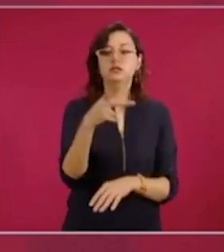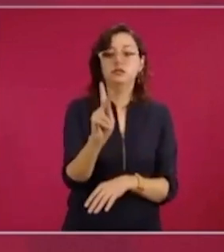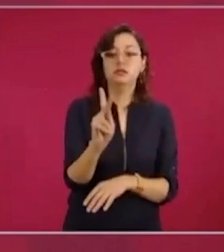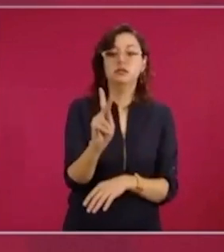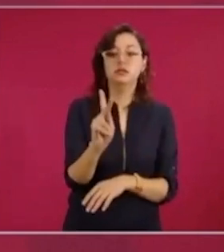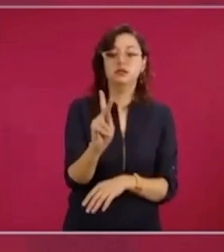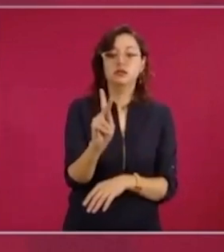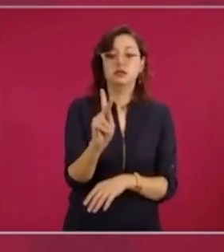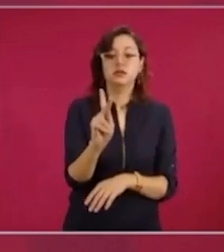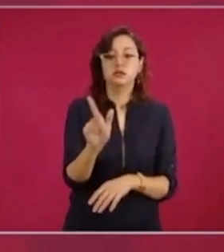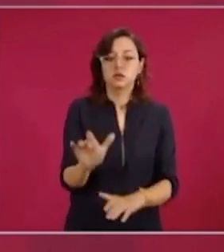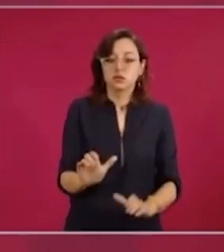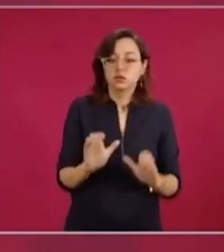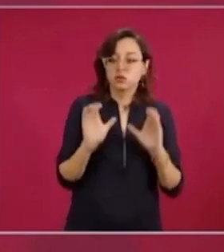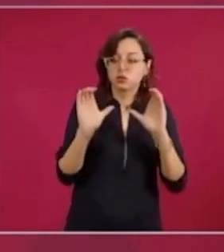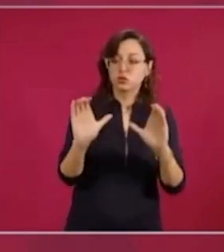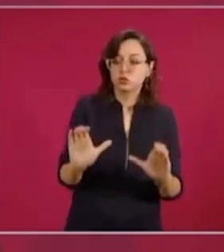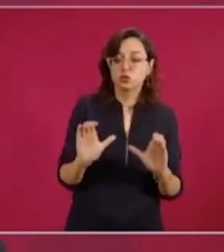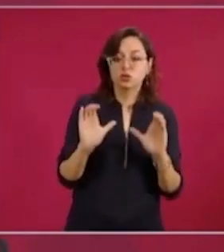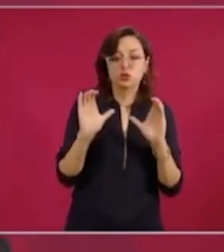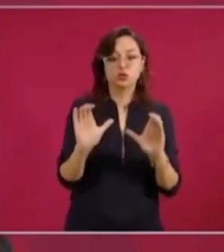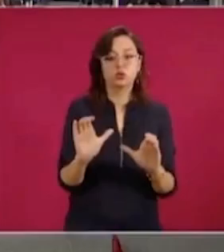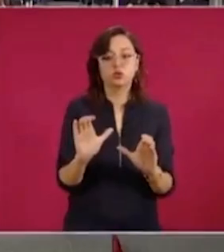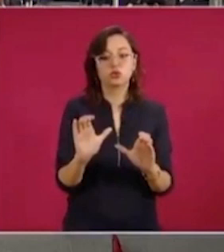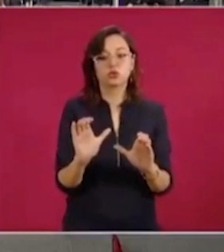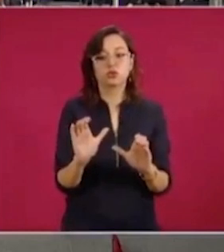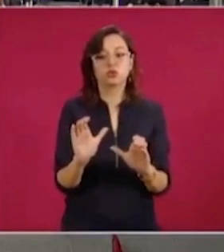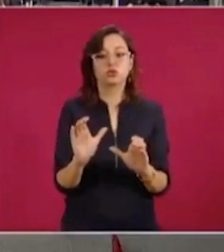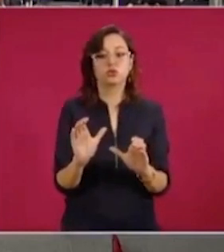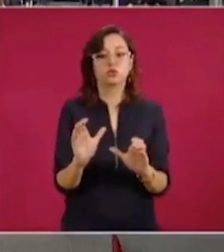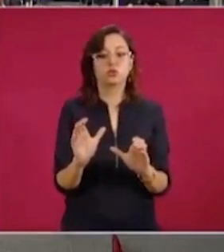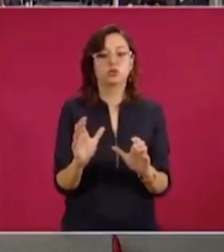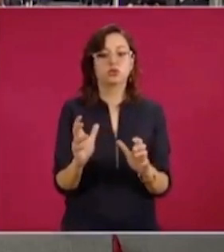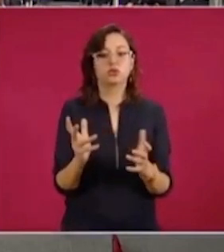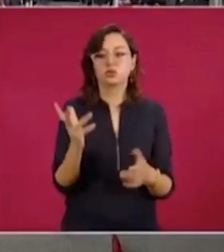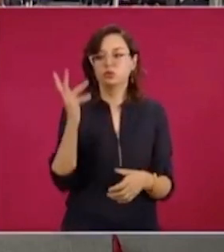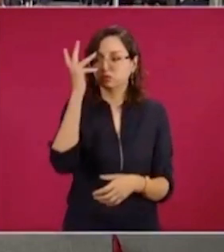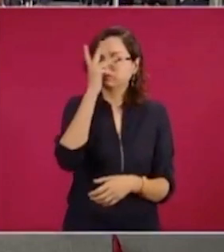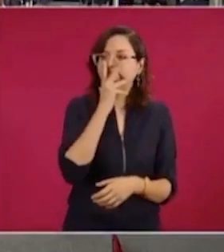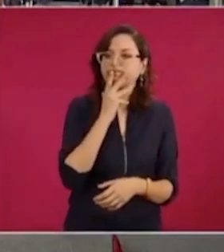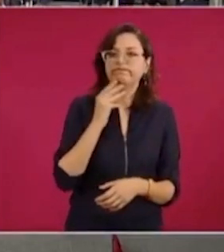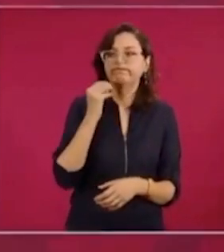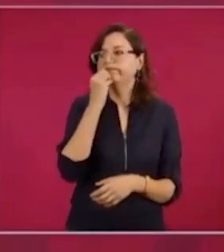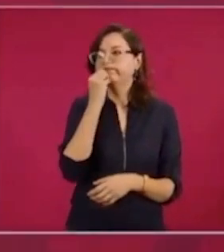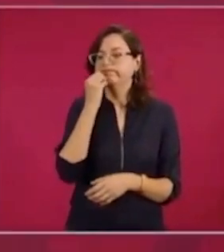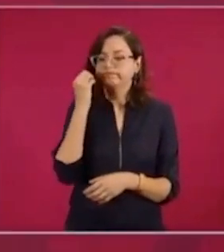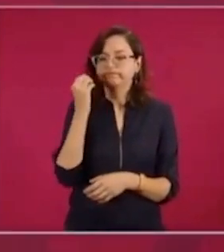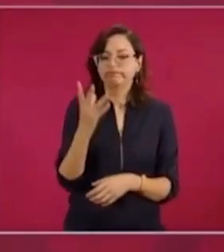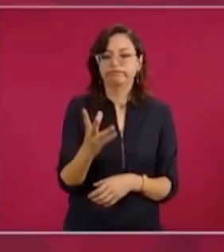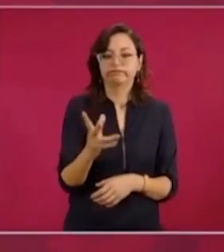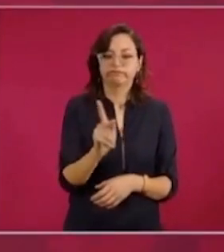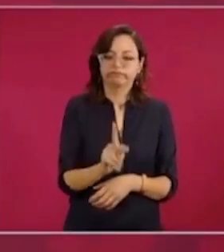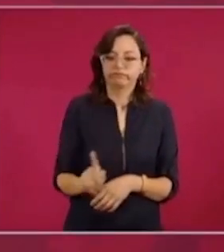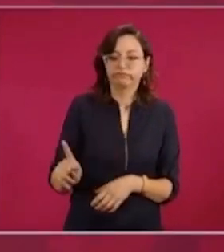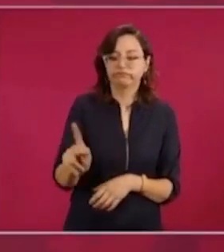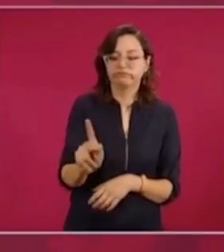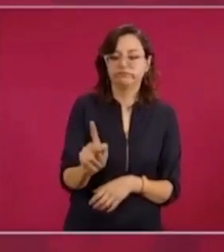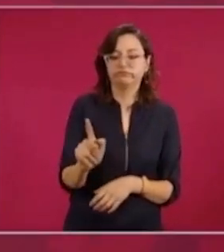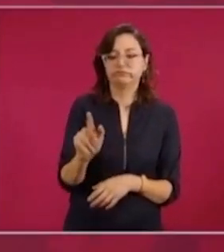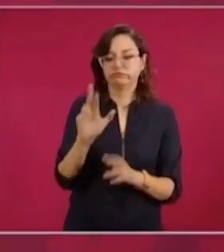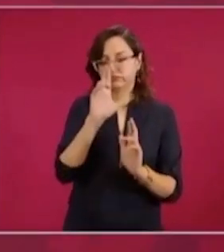cuidado, con belleza a los pueblos,